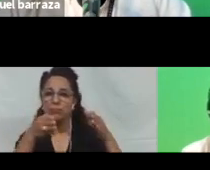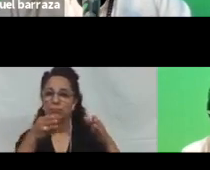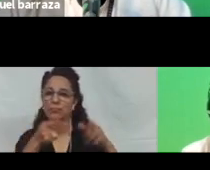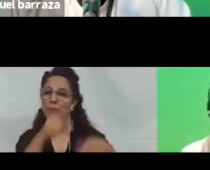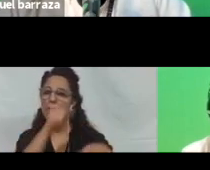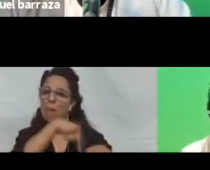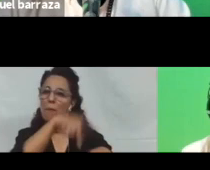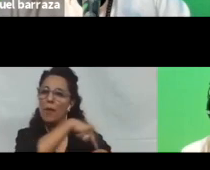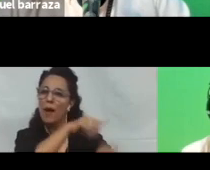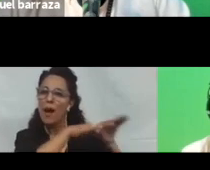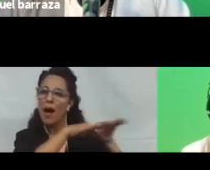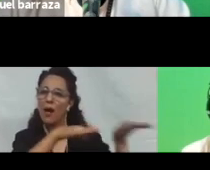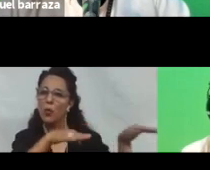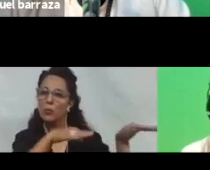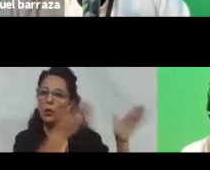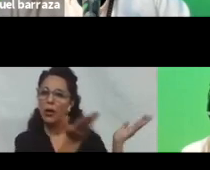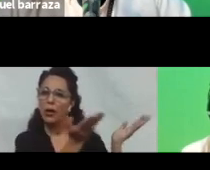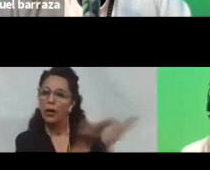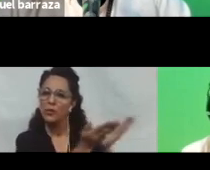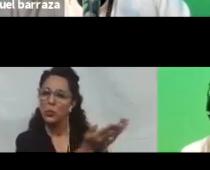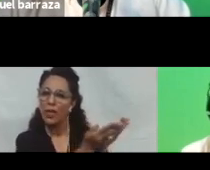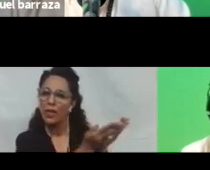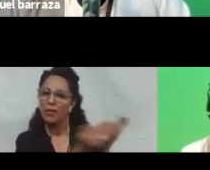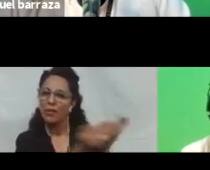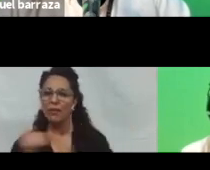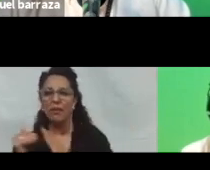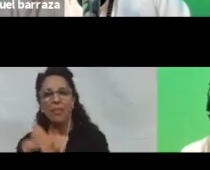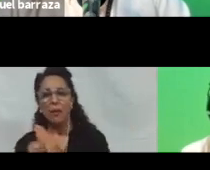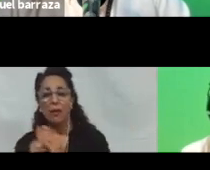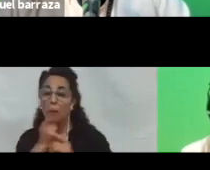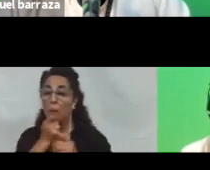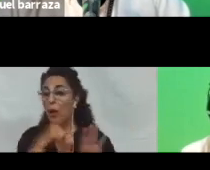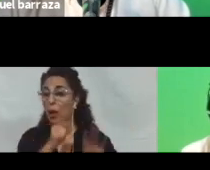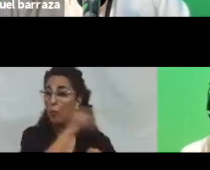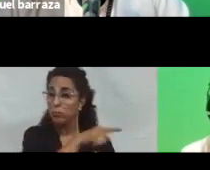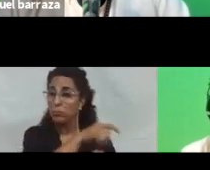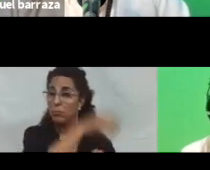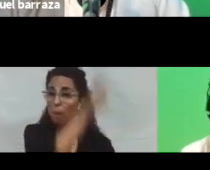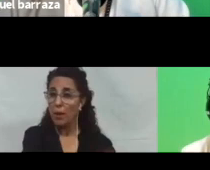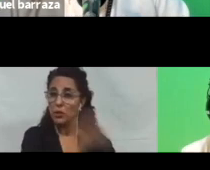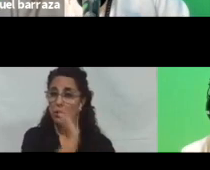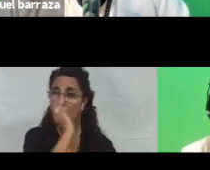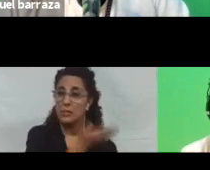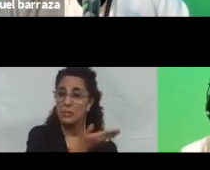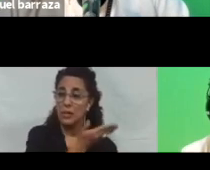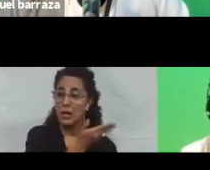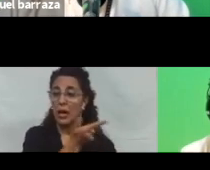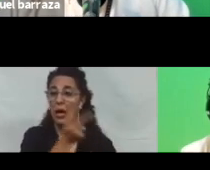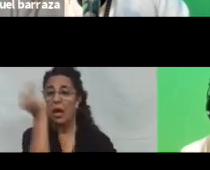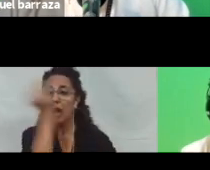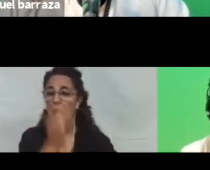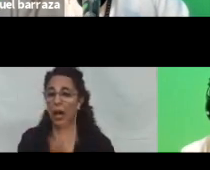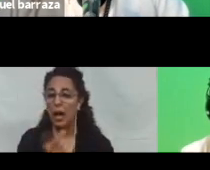dependiendo de las necesidades, por ejemplo, en el caso de hablar de un alumno ciego que necesita más tiempo, no sé, en algunos casos, tipo si hay gráficos, si hay